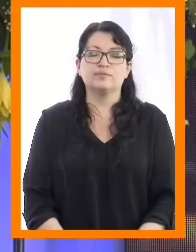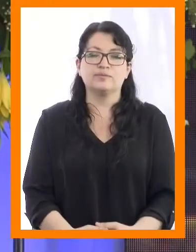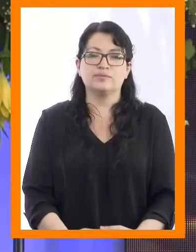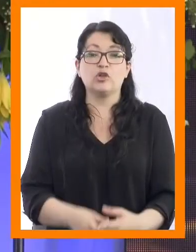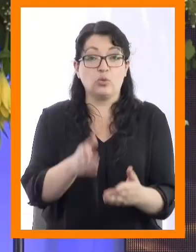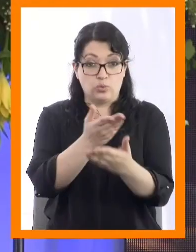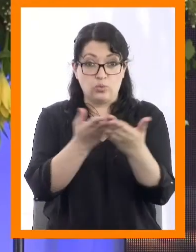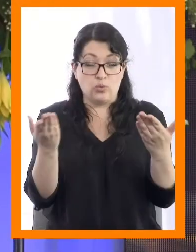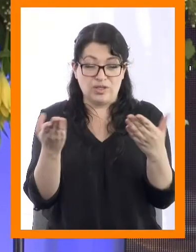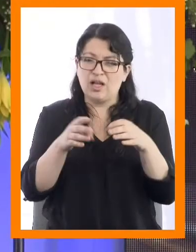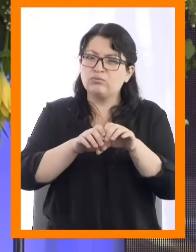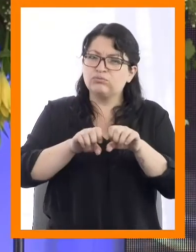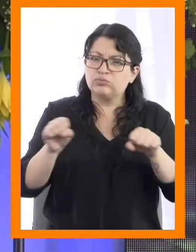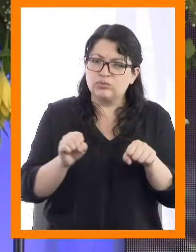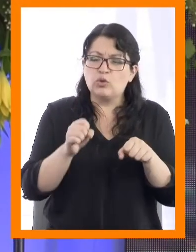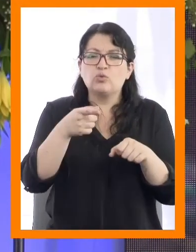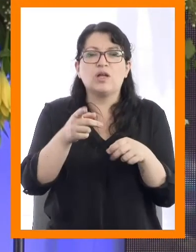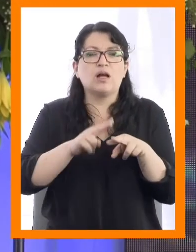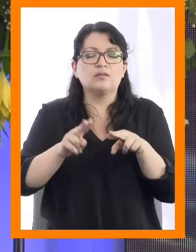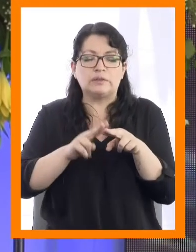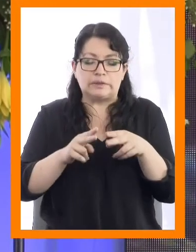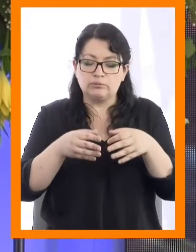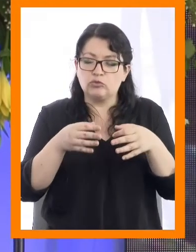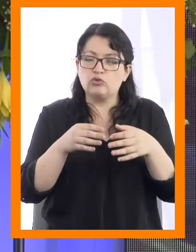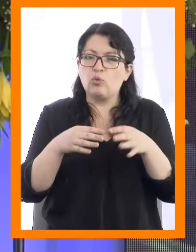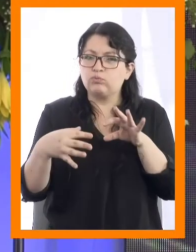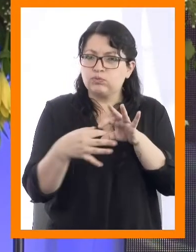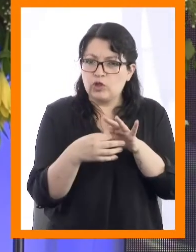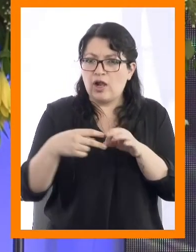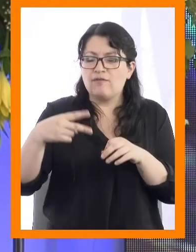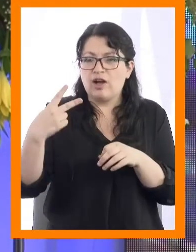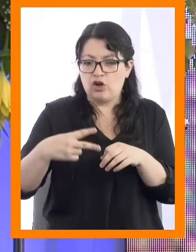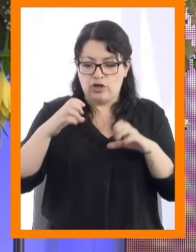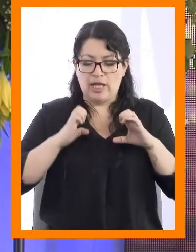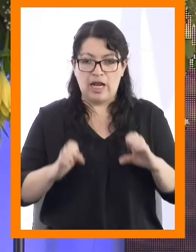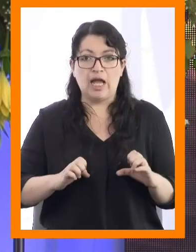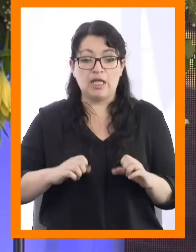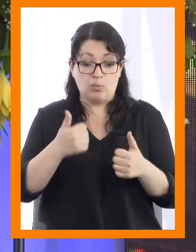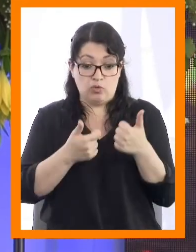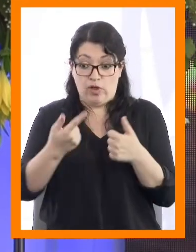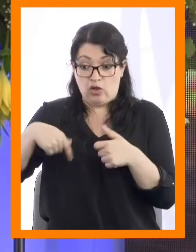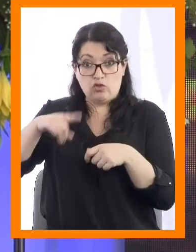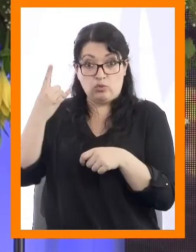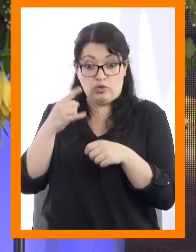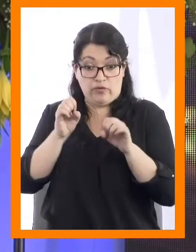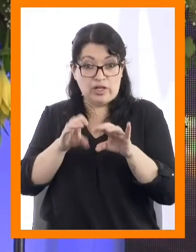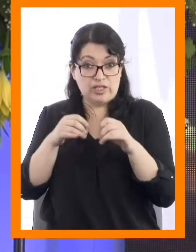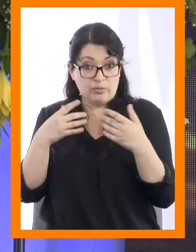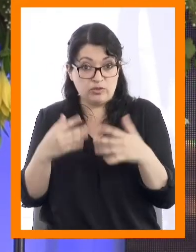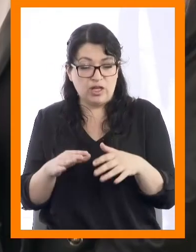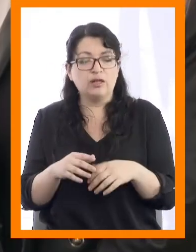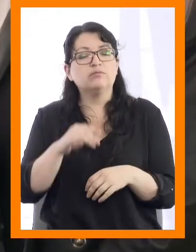¿Se comprometen a actuar de acuerdo con el valor de la ética profesional con el cual han sido formados en UDLA?